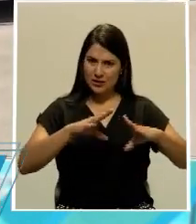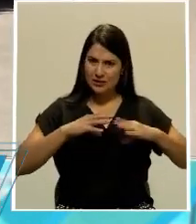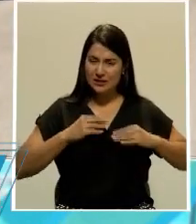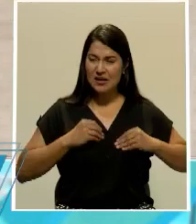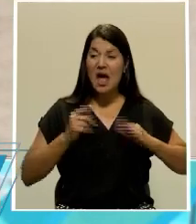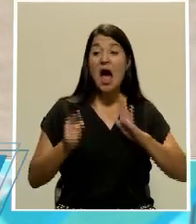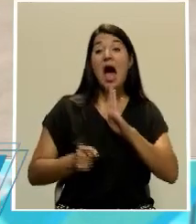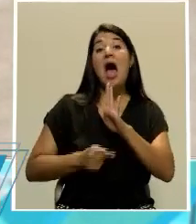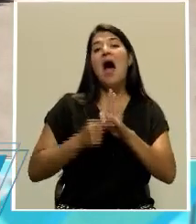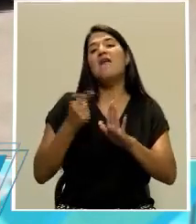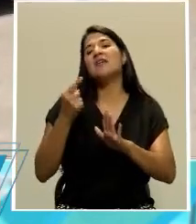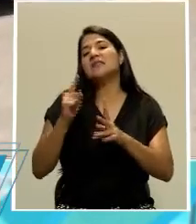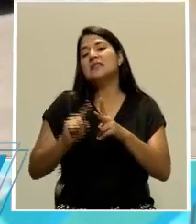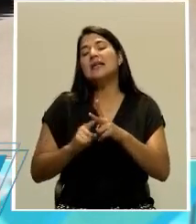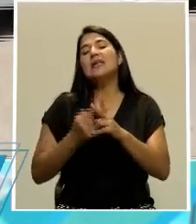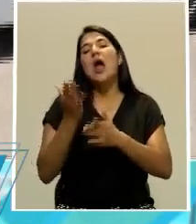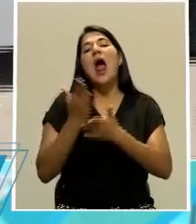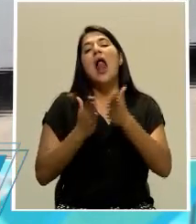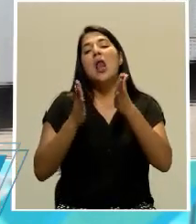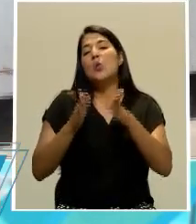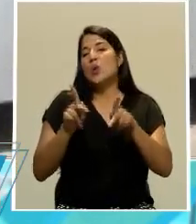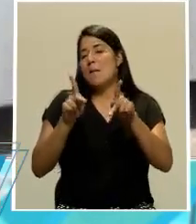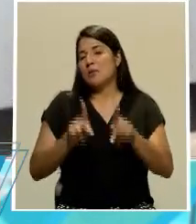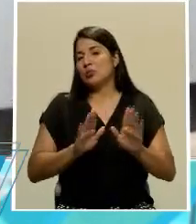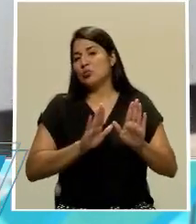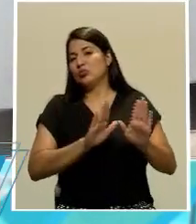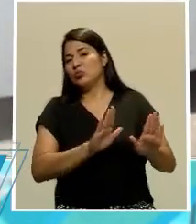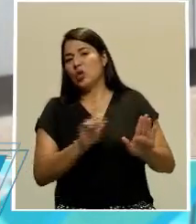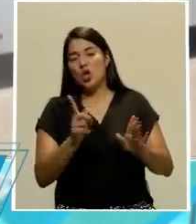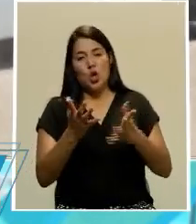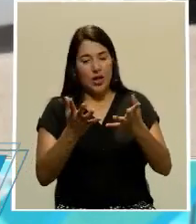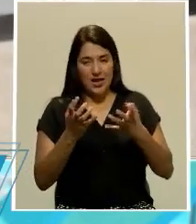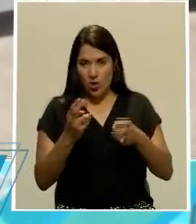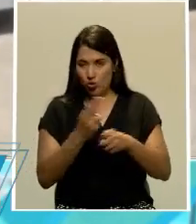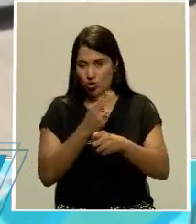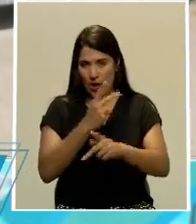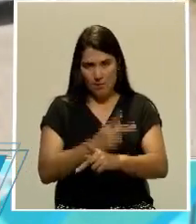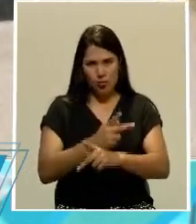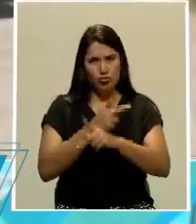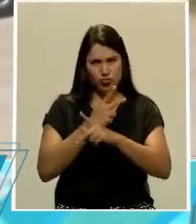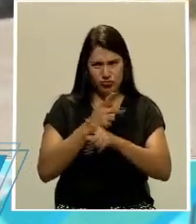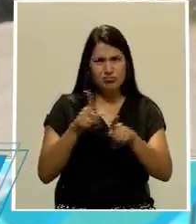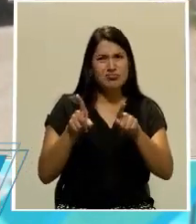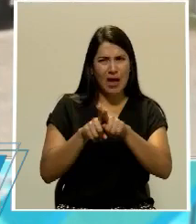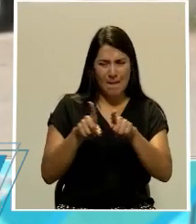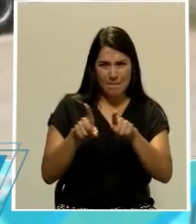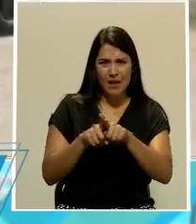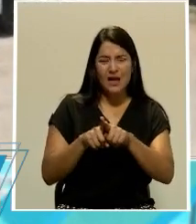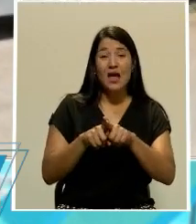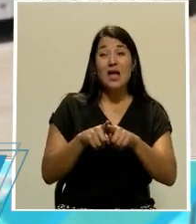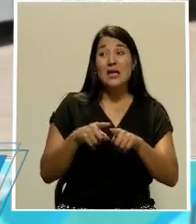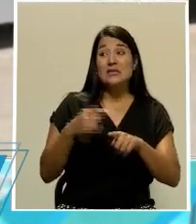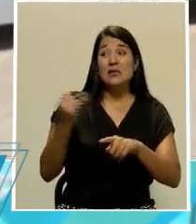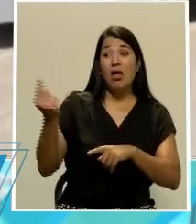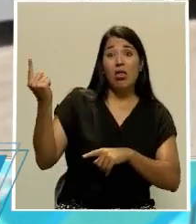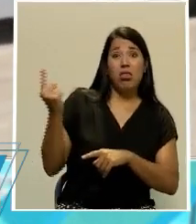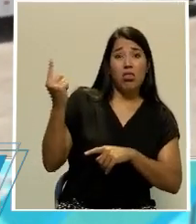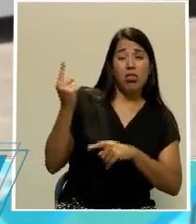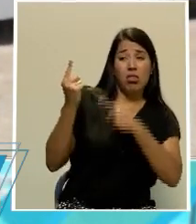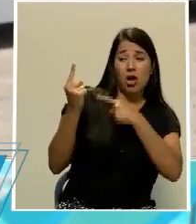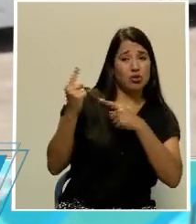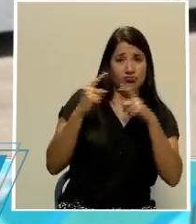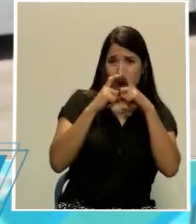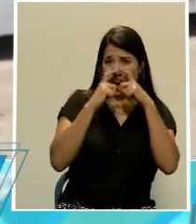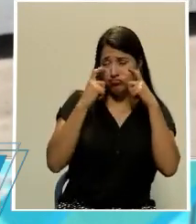esporádicos al principio, donde incluso los choferes fueron agredidos por llamar la atención, pero se